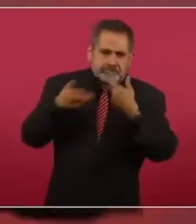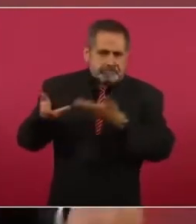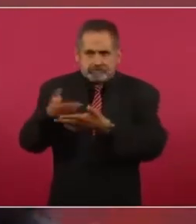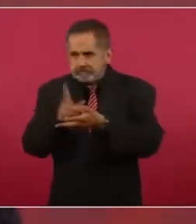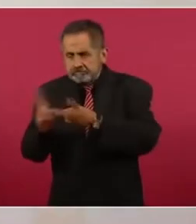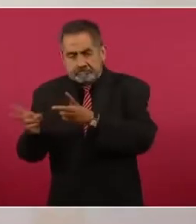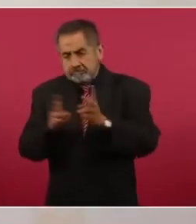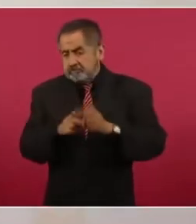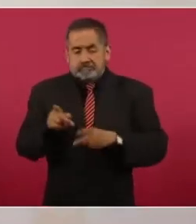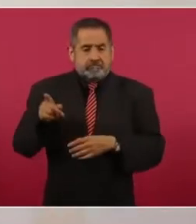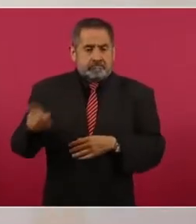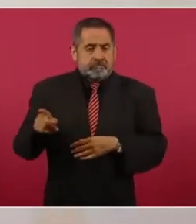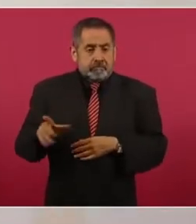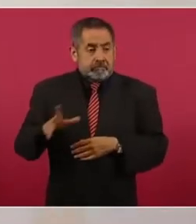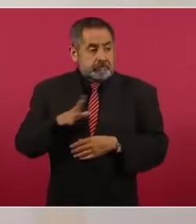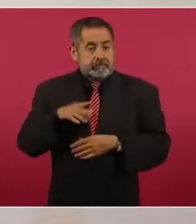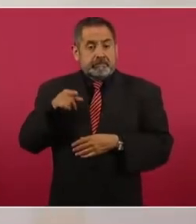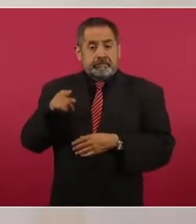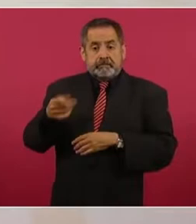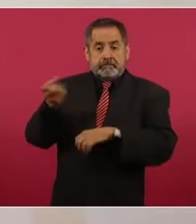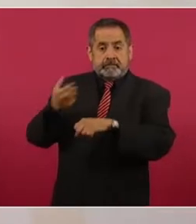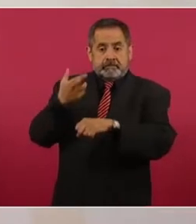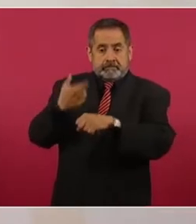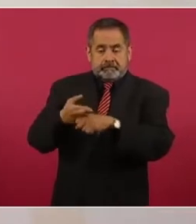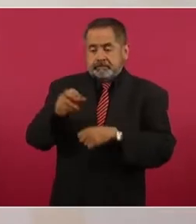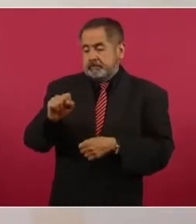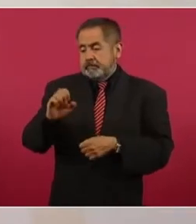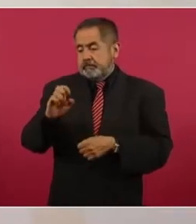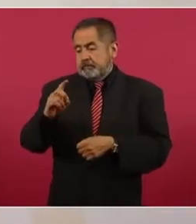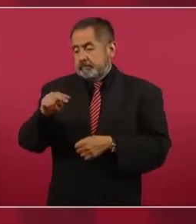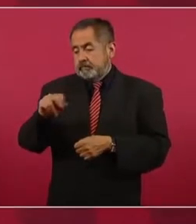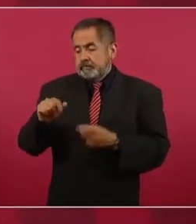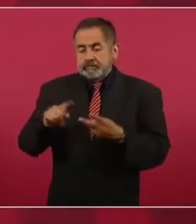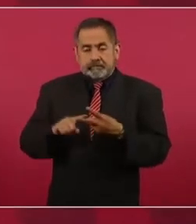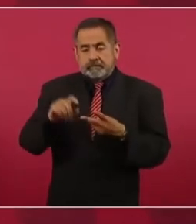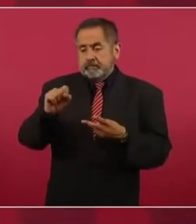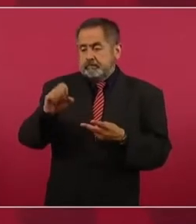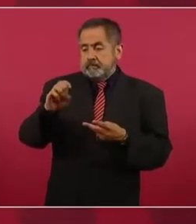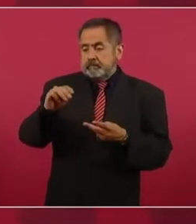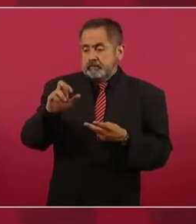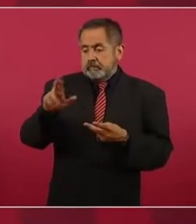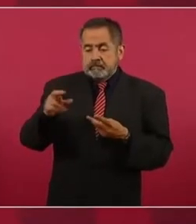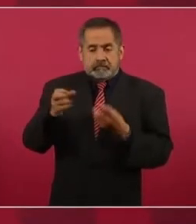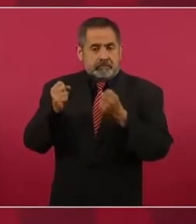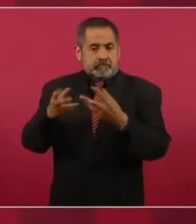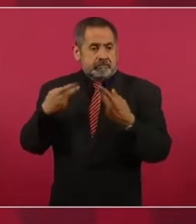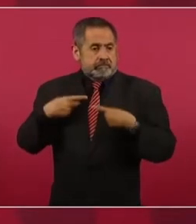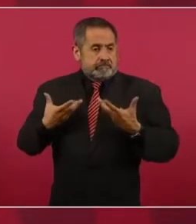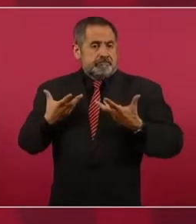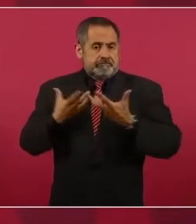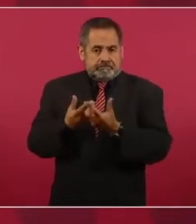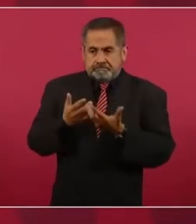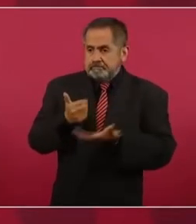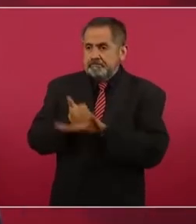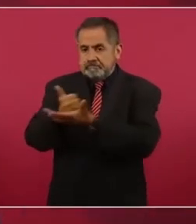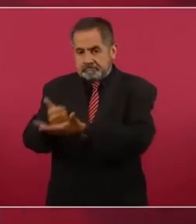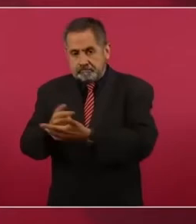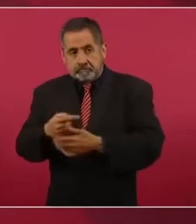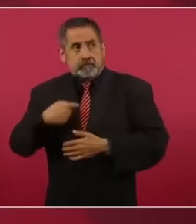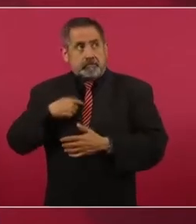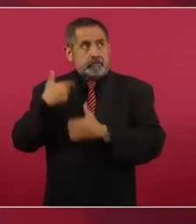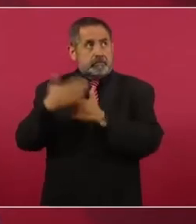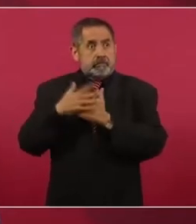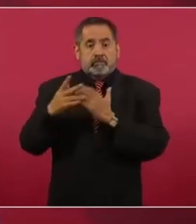está la Secretaría de la Defensa y Marina y muchos servidores públicos ayudando y voy a regresar